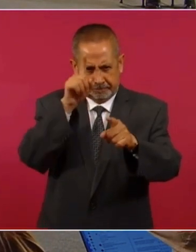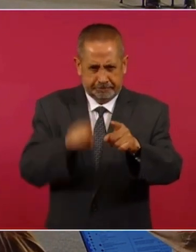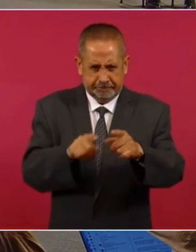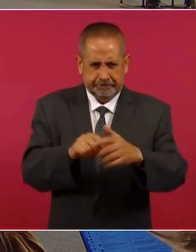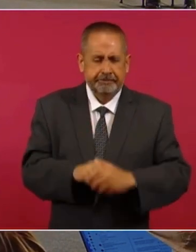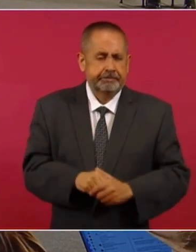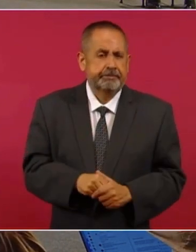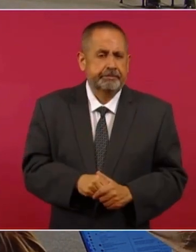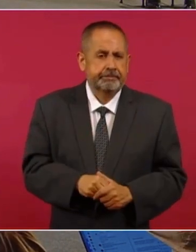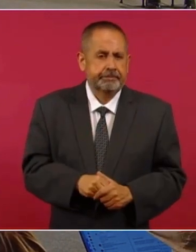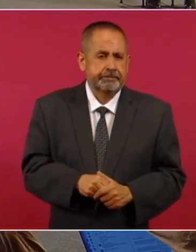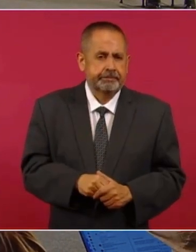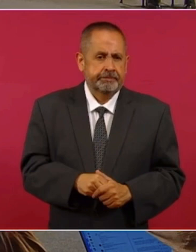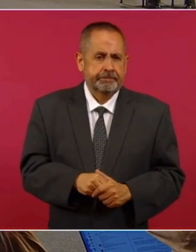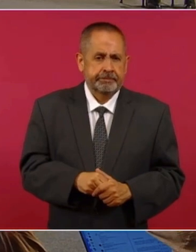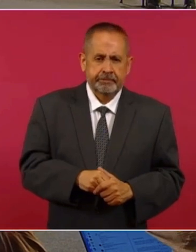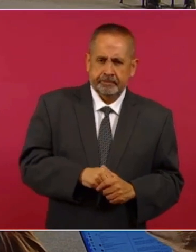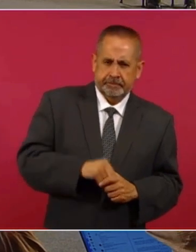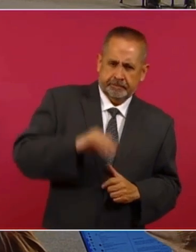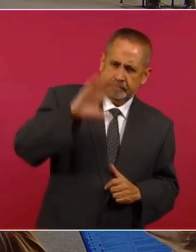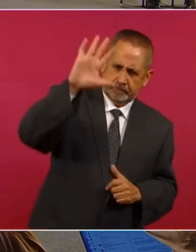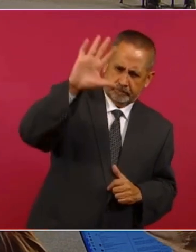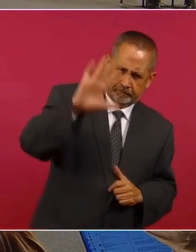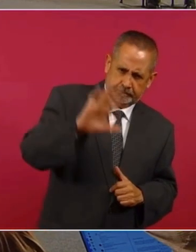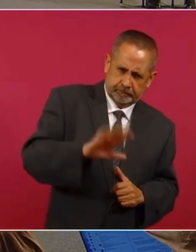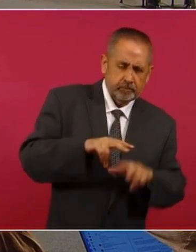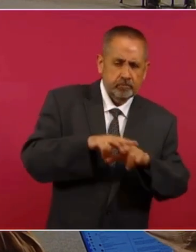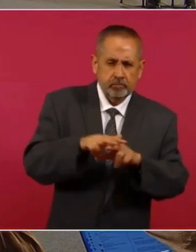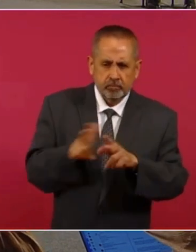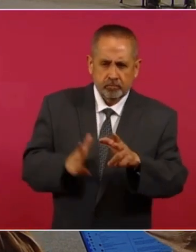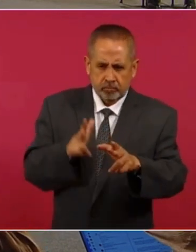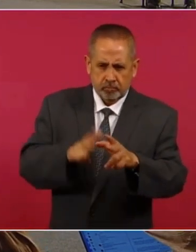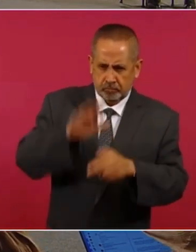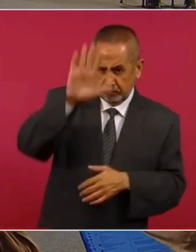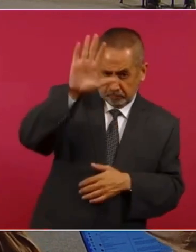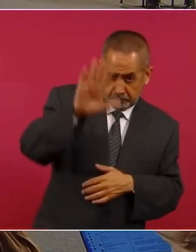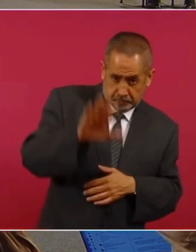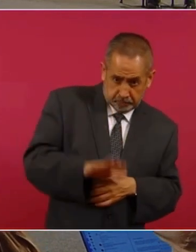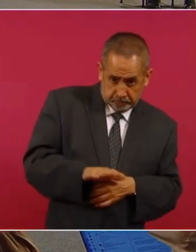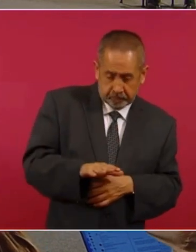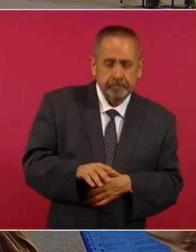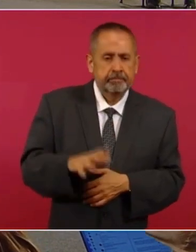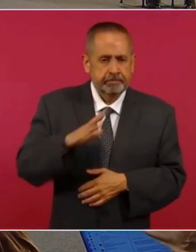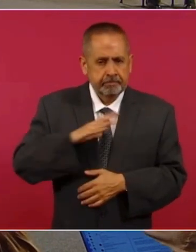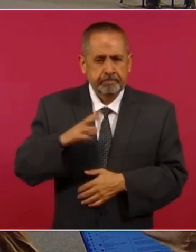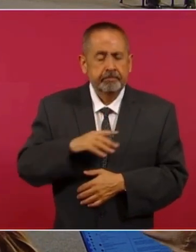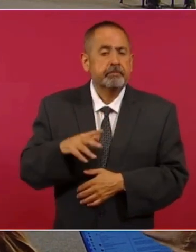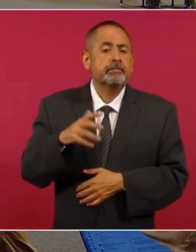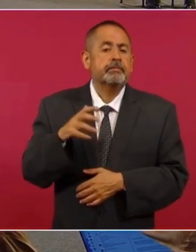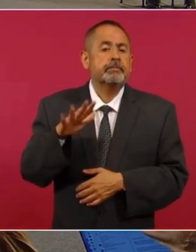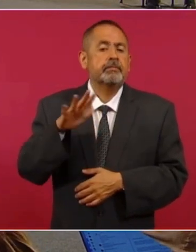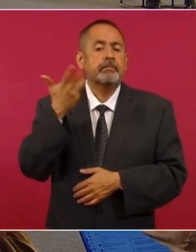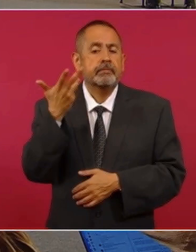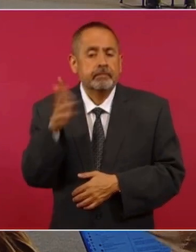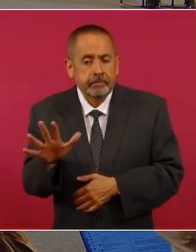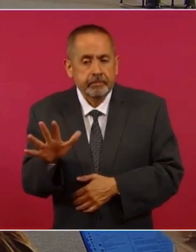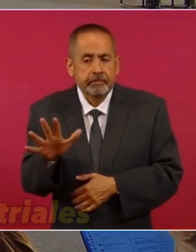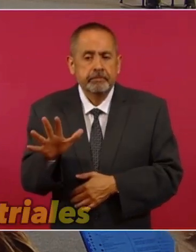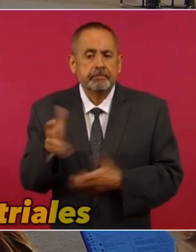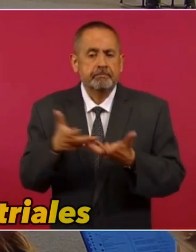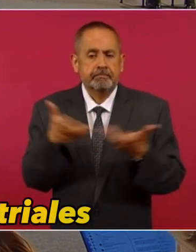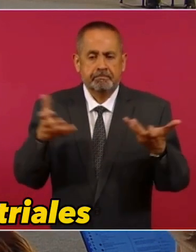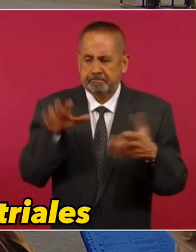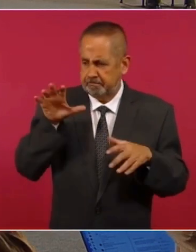la orilla de la vía del ferrocarril tenemos 10 terrenos para